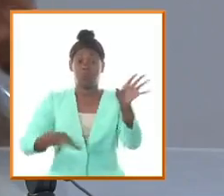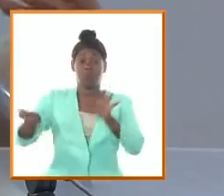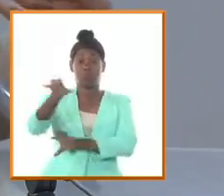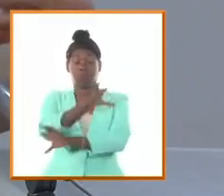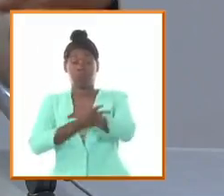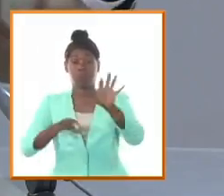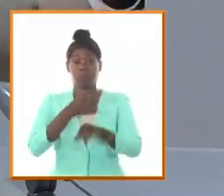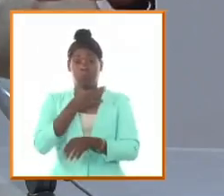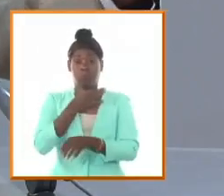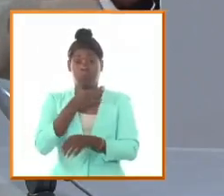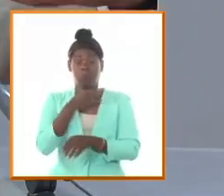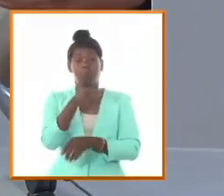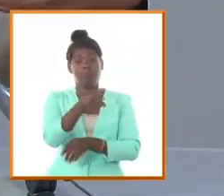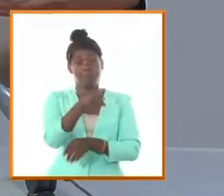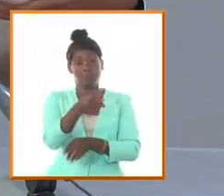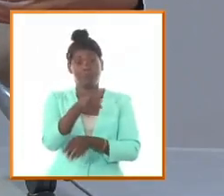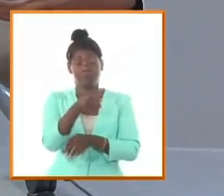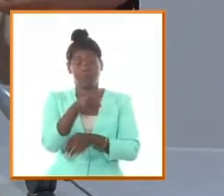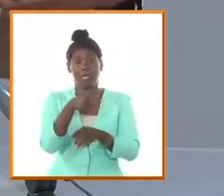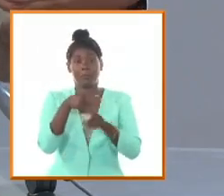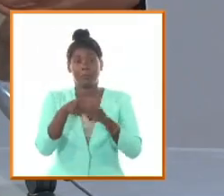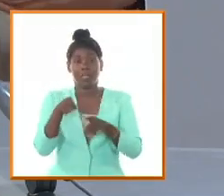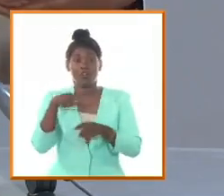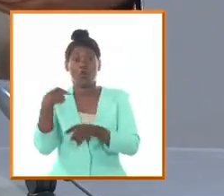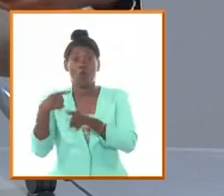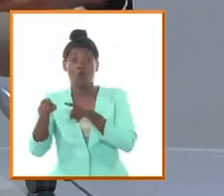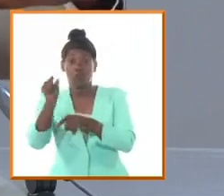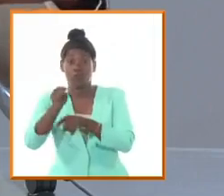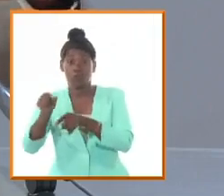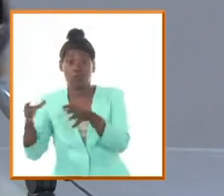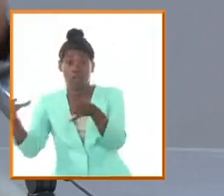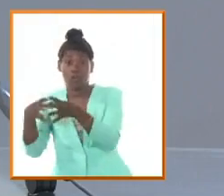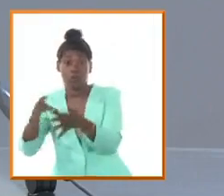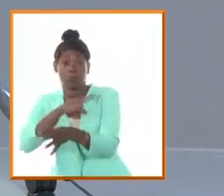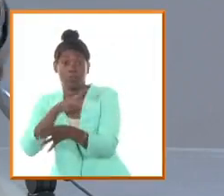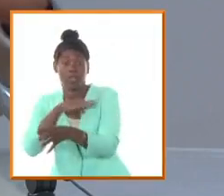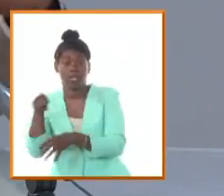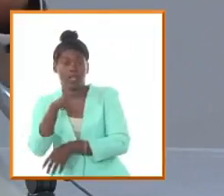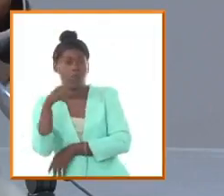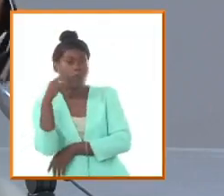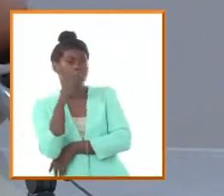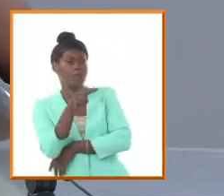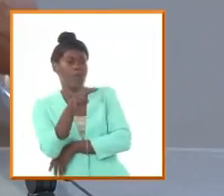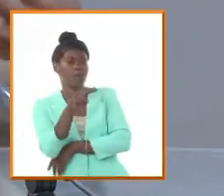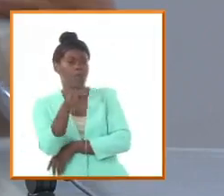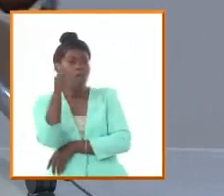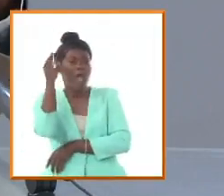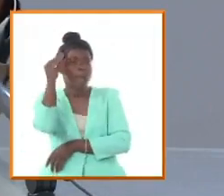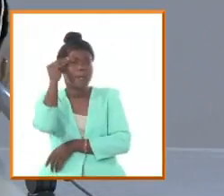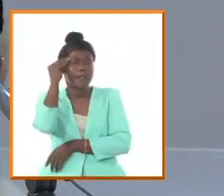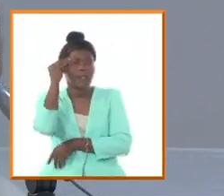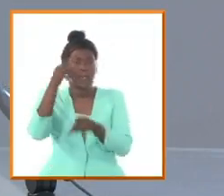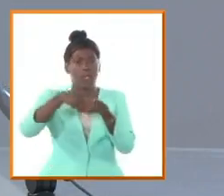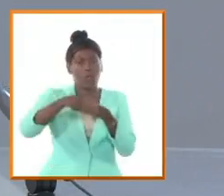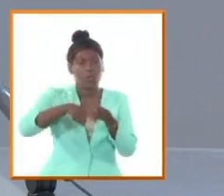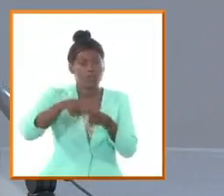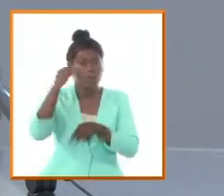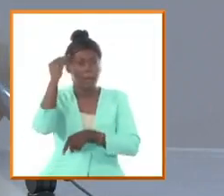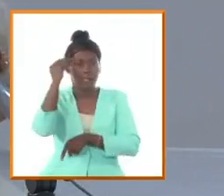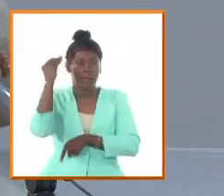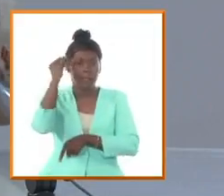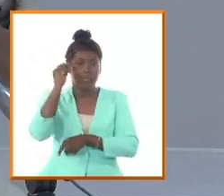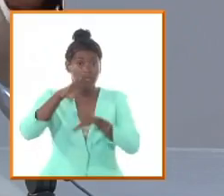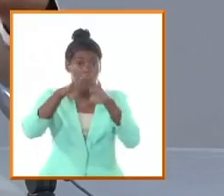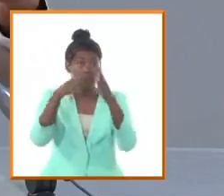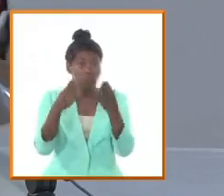destituir a Céspedes pero en el momento que se va construyendo una lógica de conspiración de los sectores que van convergiendo en la